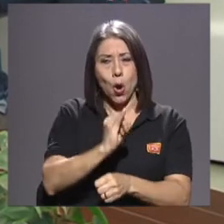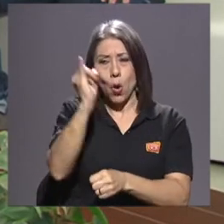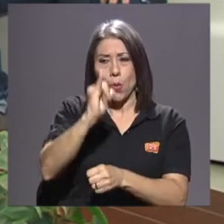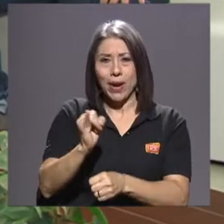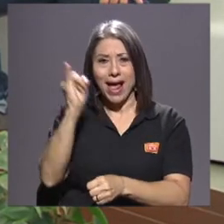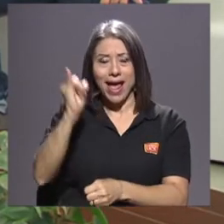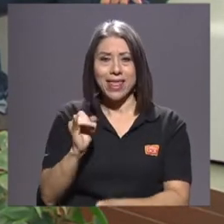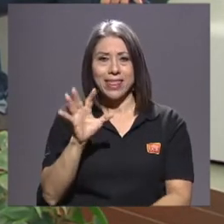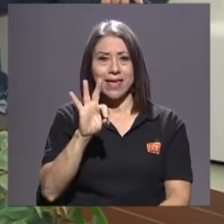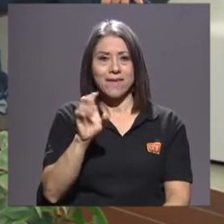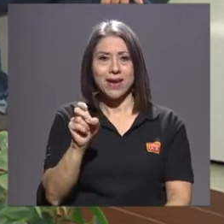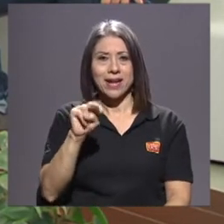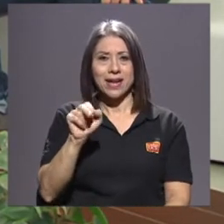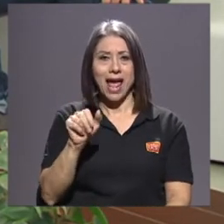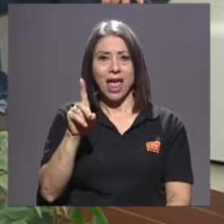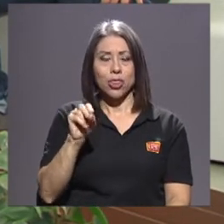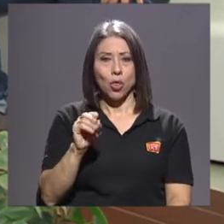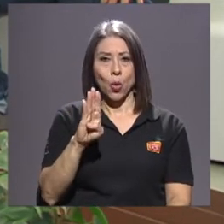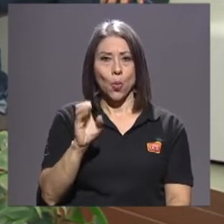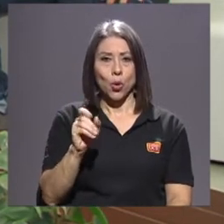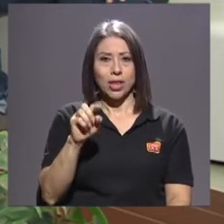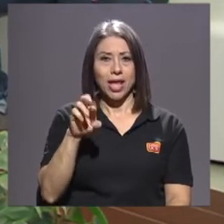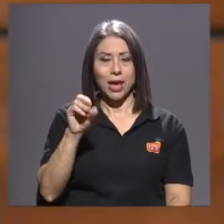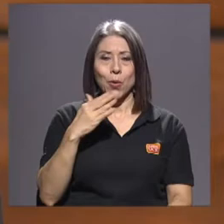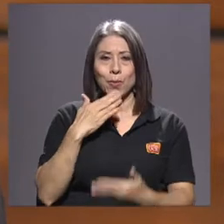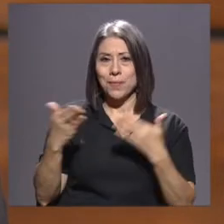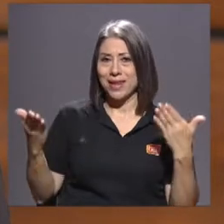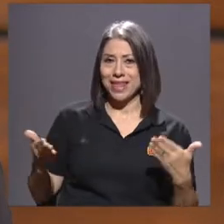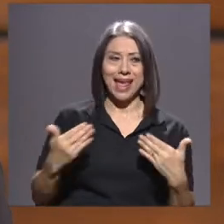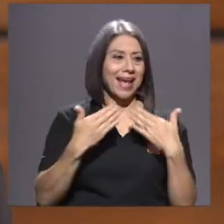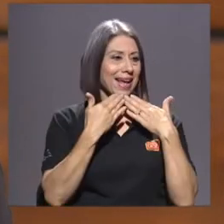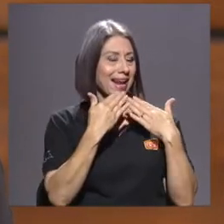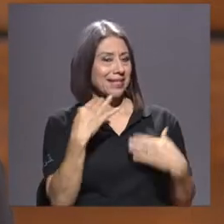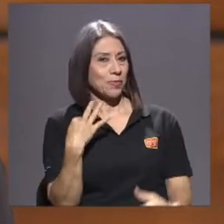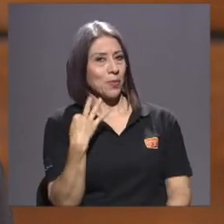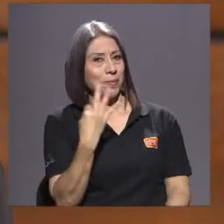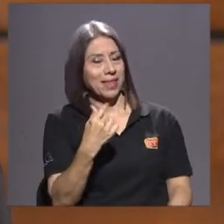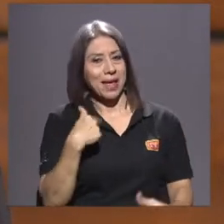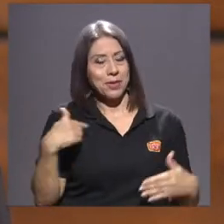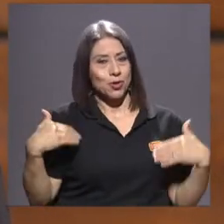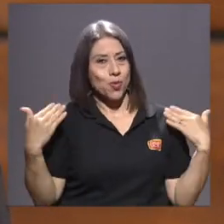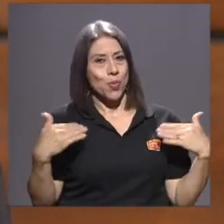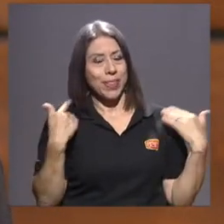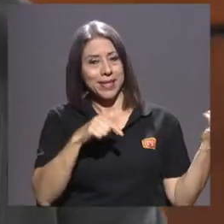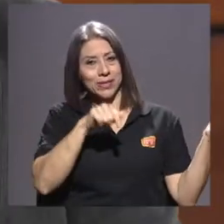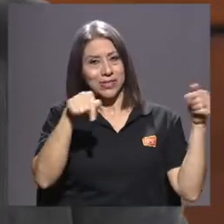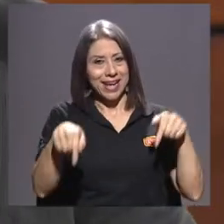Y le damos la más cordial bienvenida. Muchas gracias por invitarme. Muy contento de estar aquí.